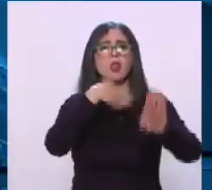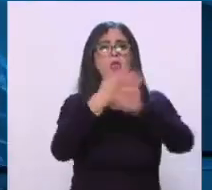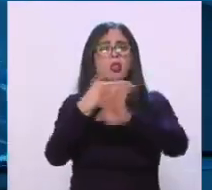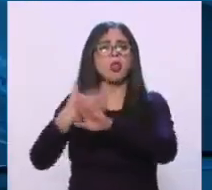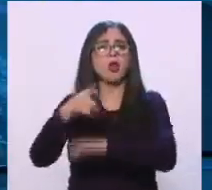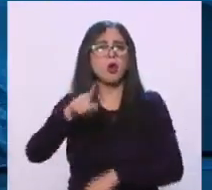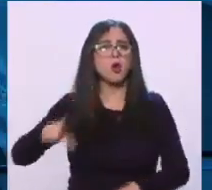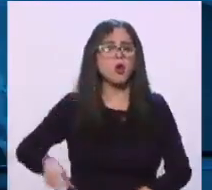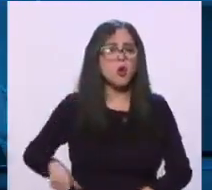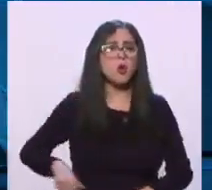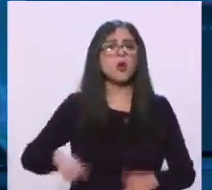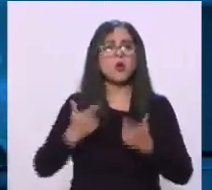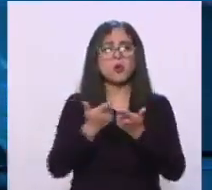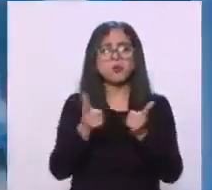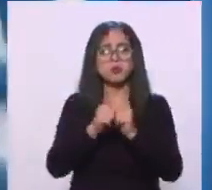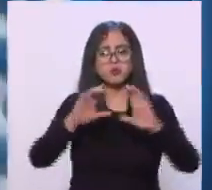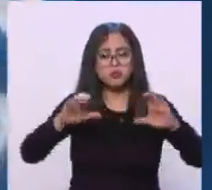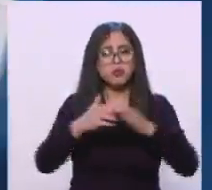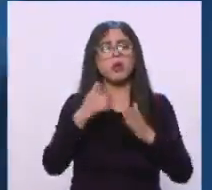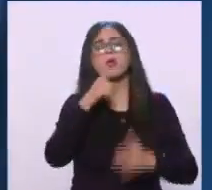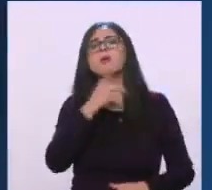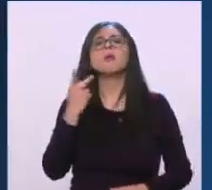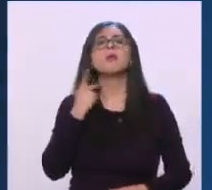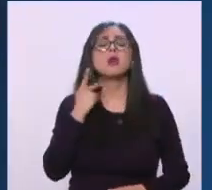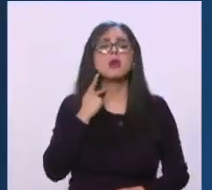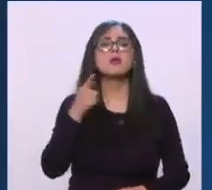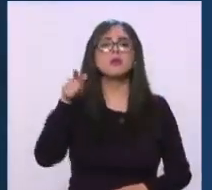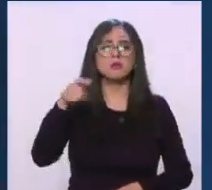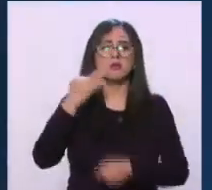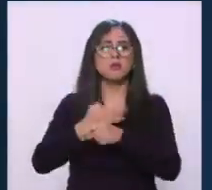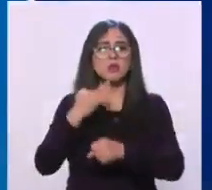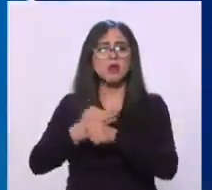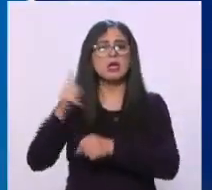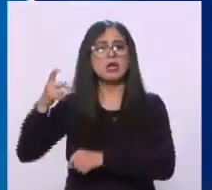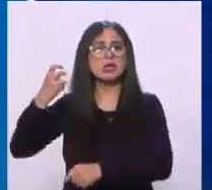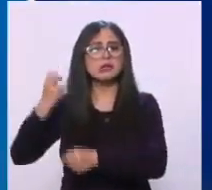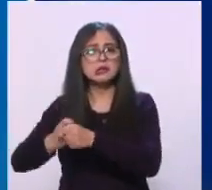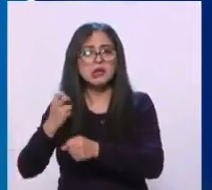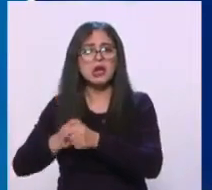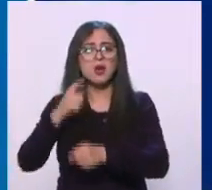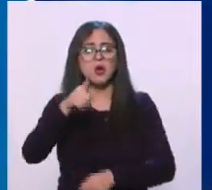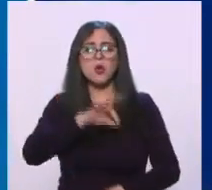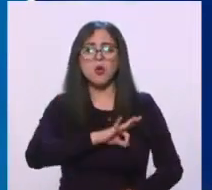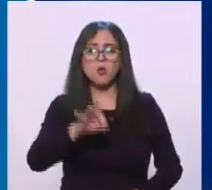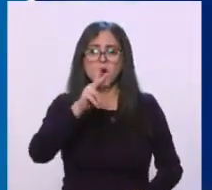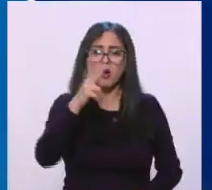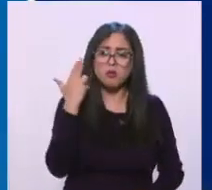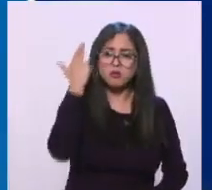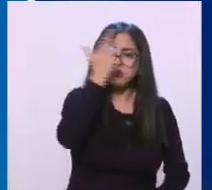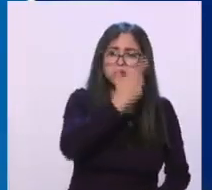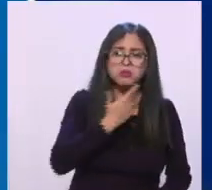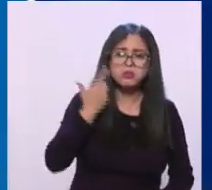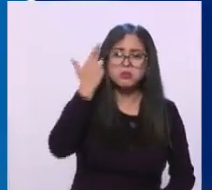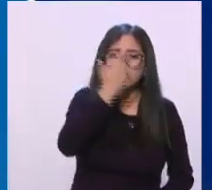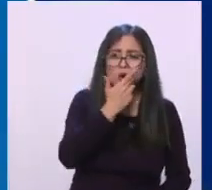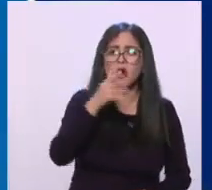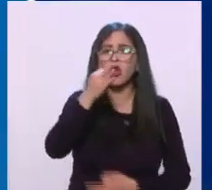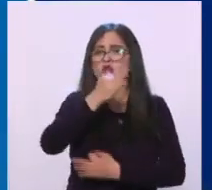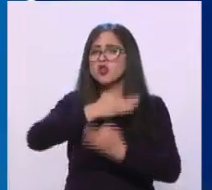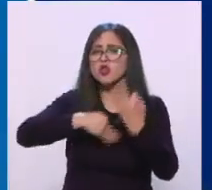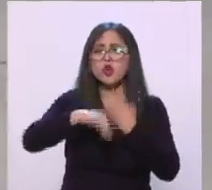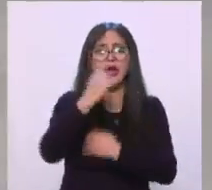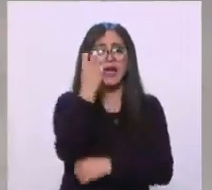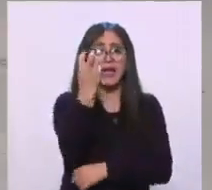cuatro training topics, el último es sequía de chelas, que la gente lo puede verificar. Toda esa interacción es